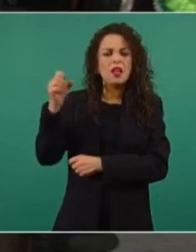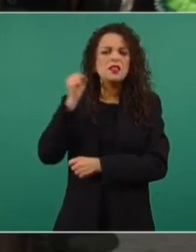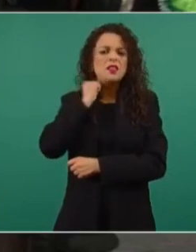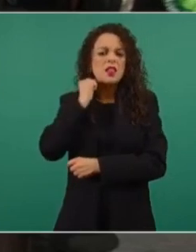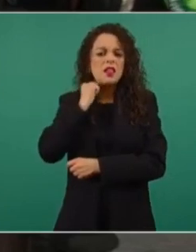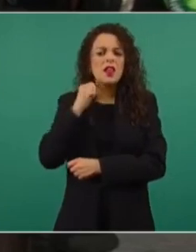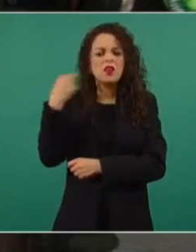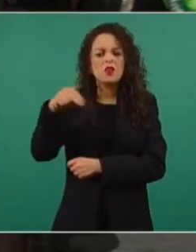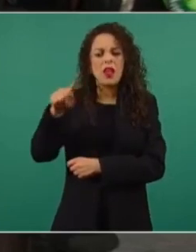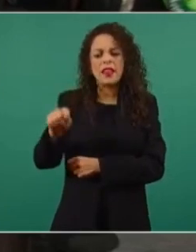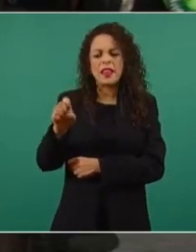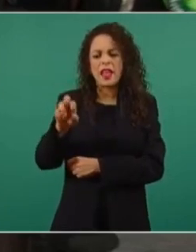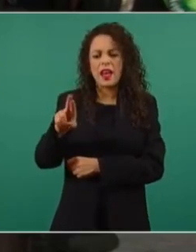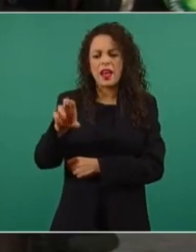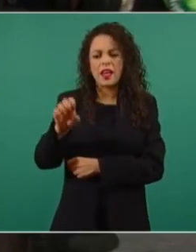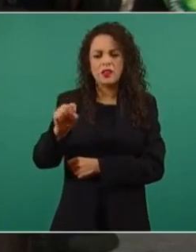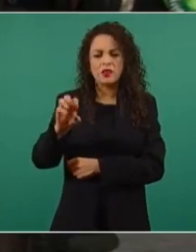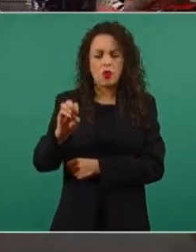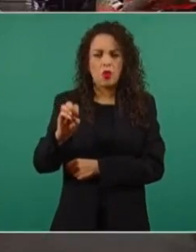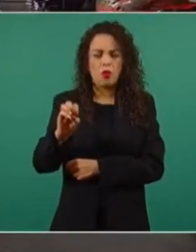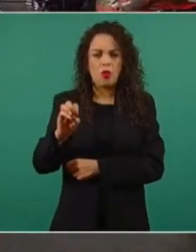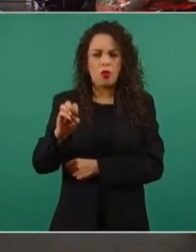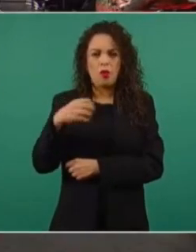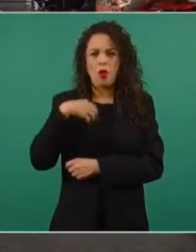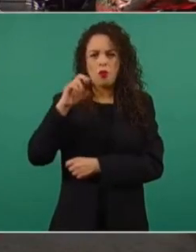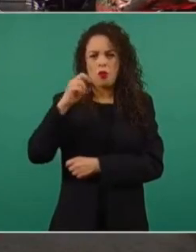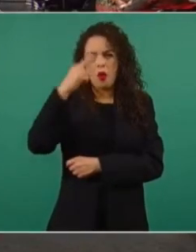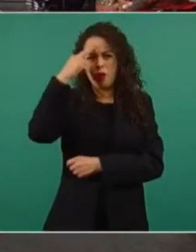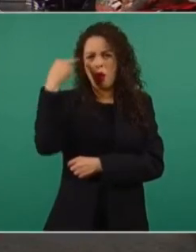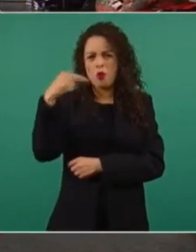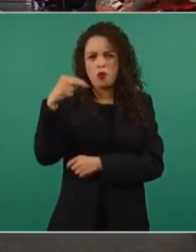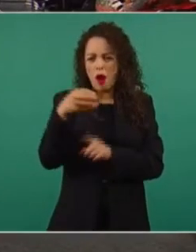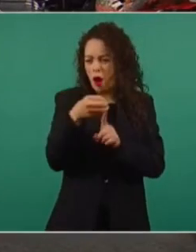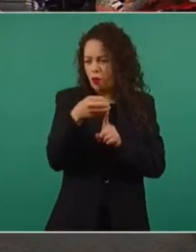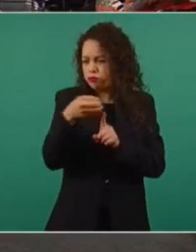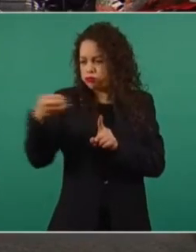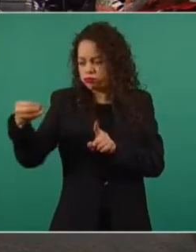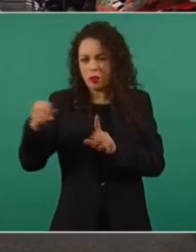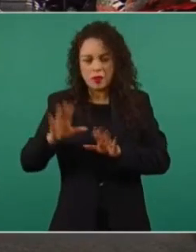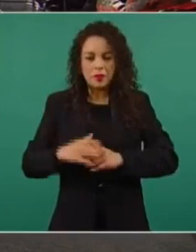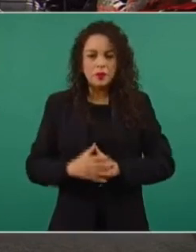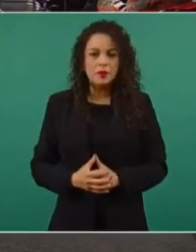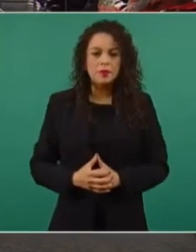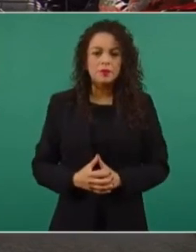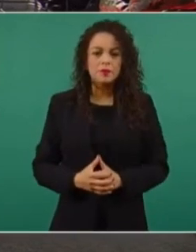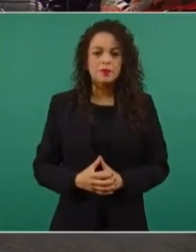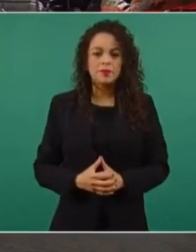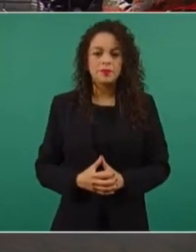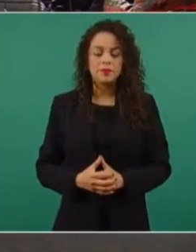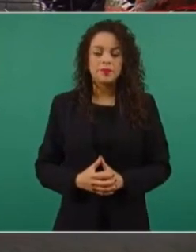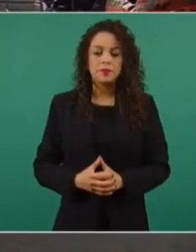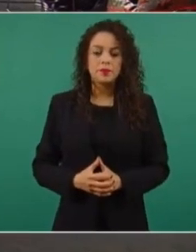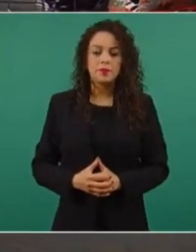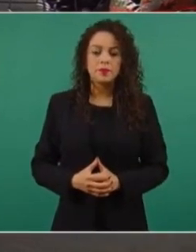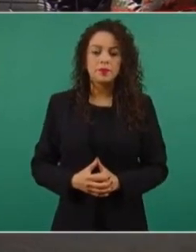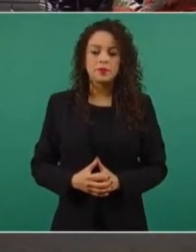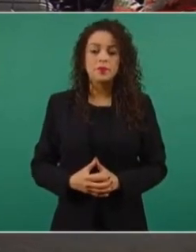Tereso, ahorita no tengo el apellido aquí. Entonces, presidente, a mí sí me